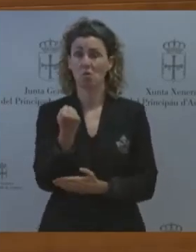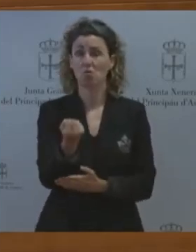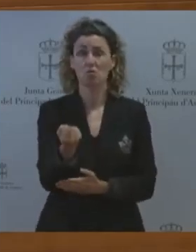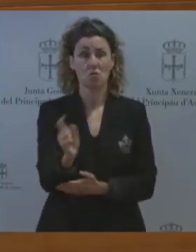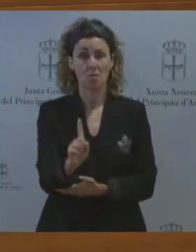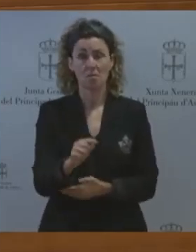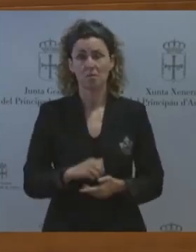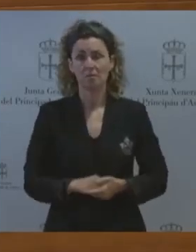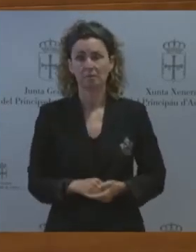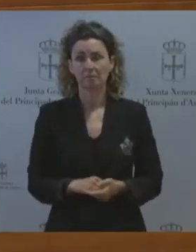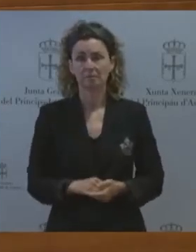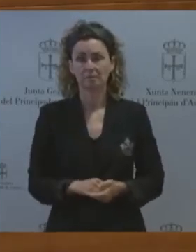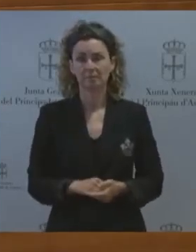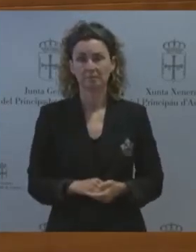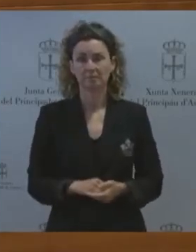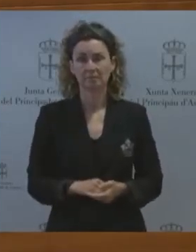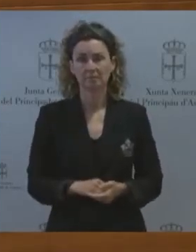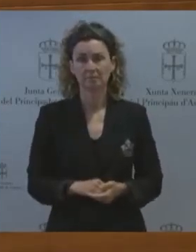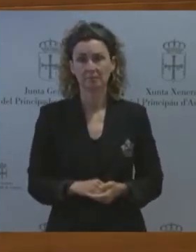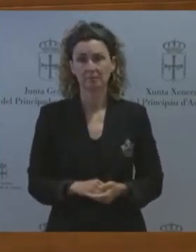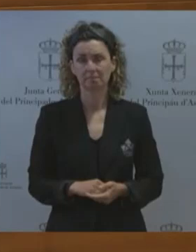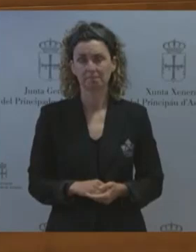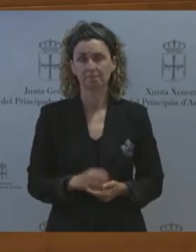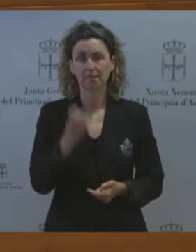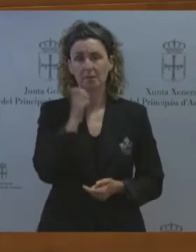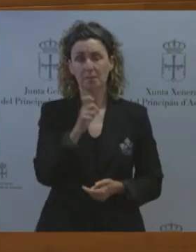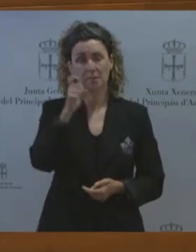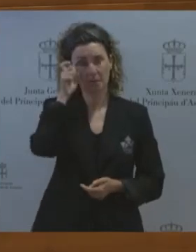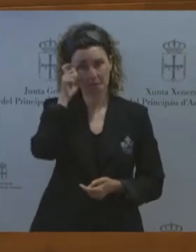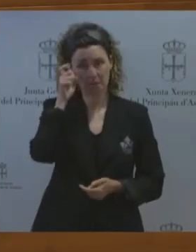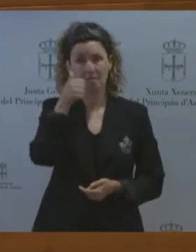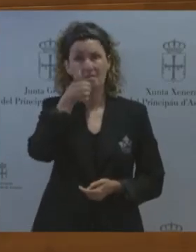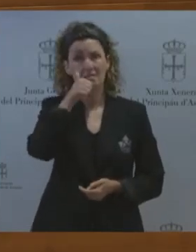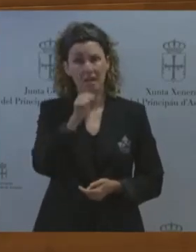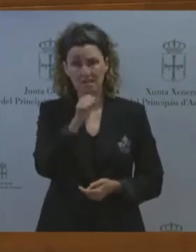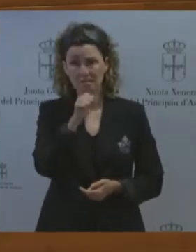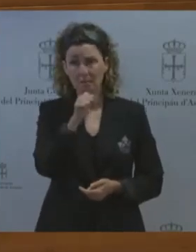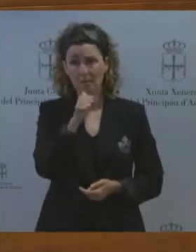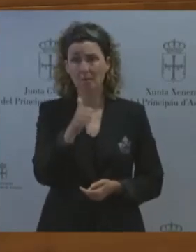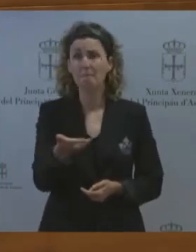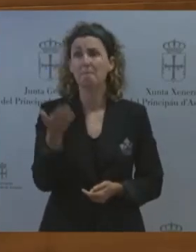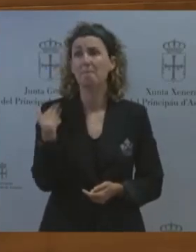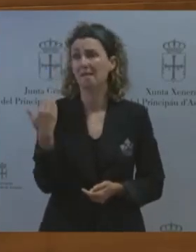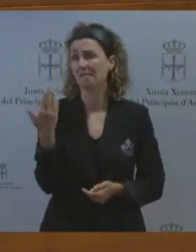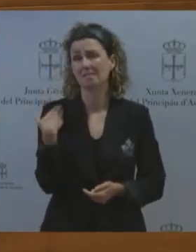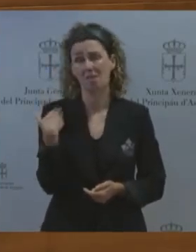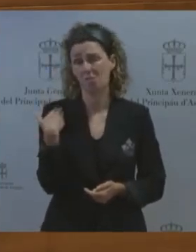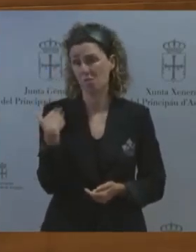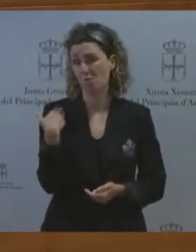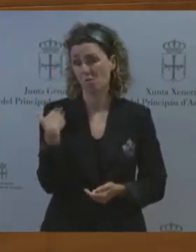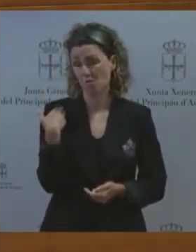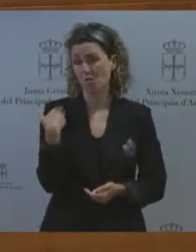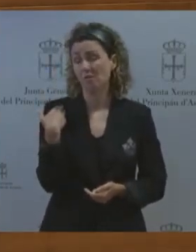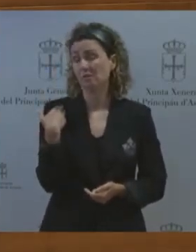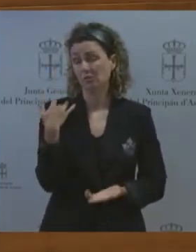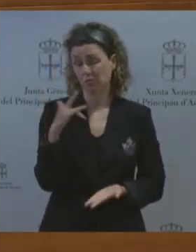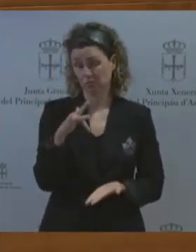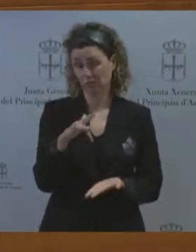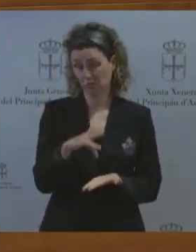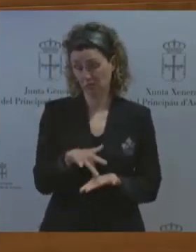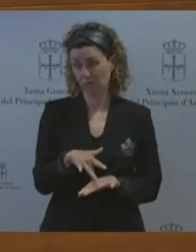señor Barbón el sanchismo será el pasado en unos días y usted no debe inspirarse en el pasado